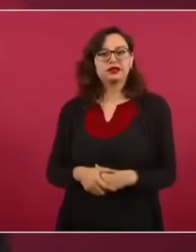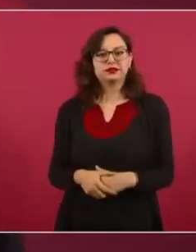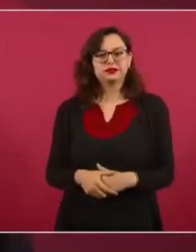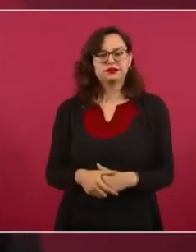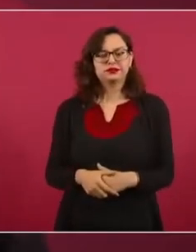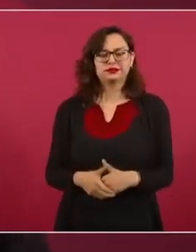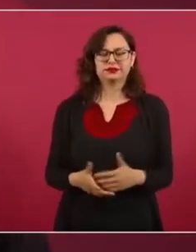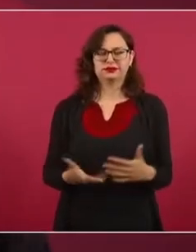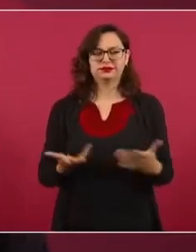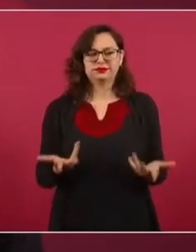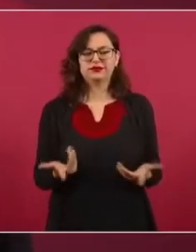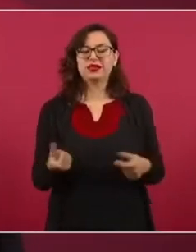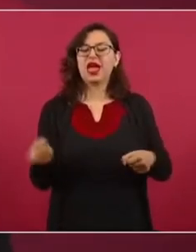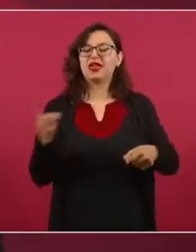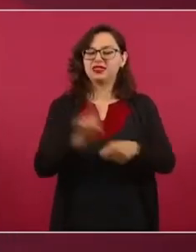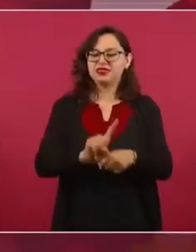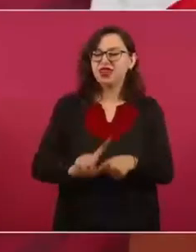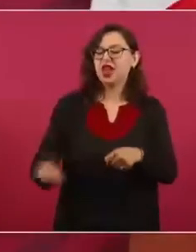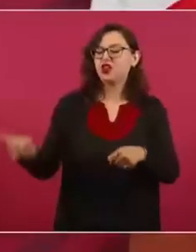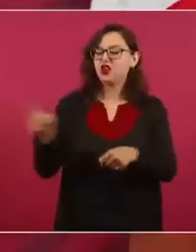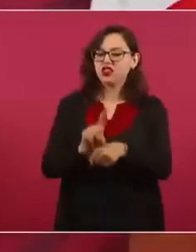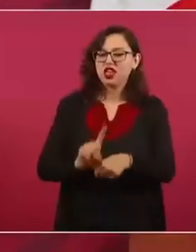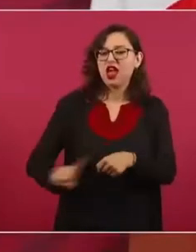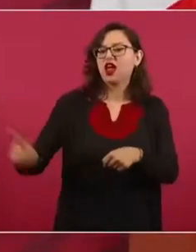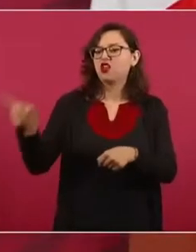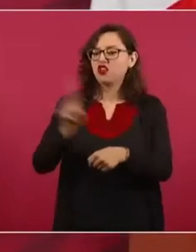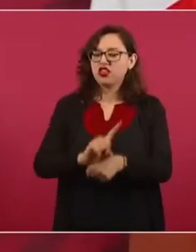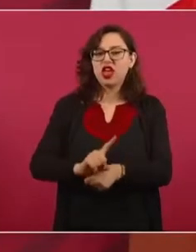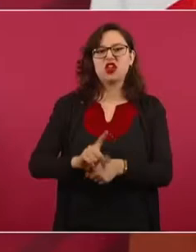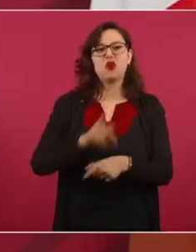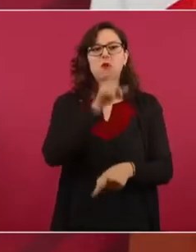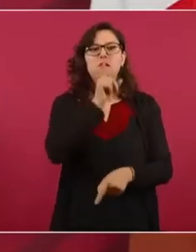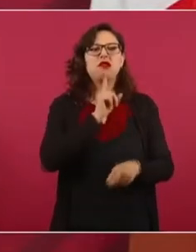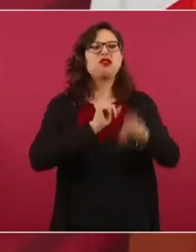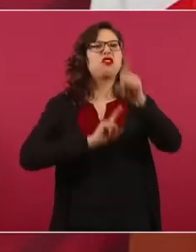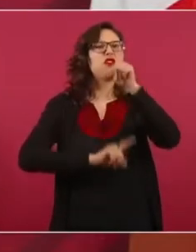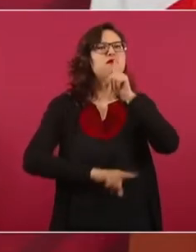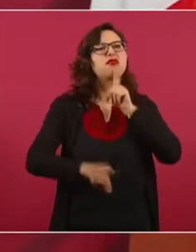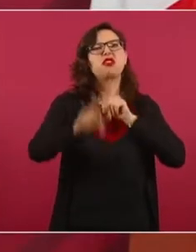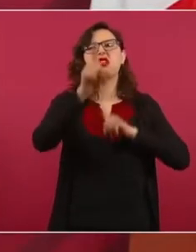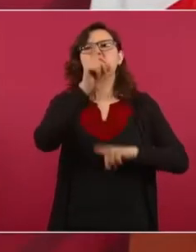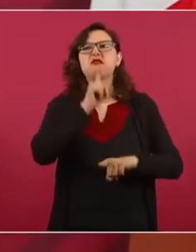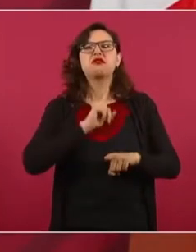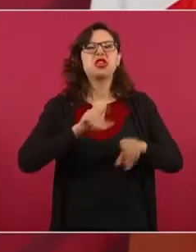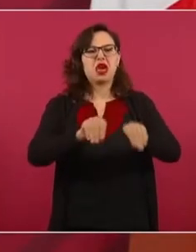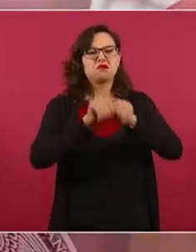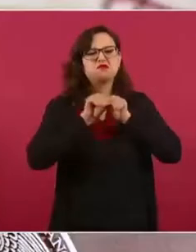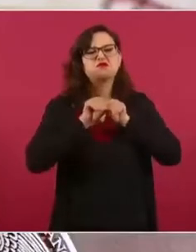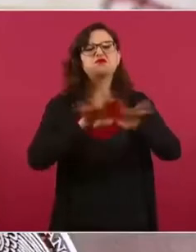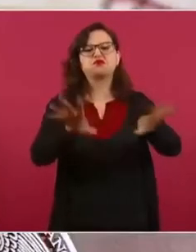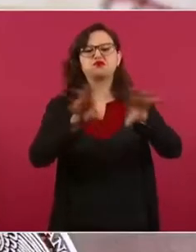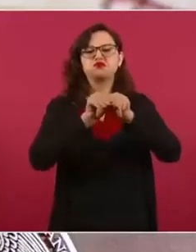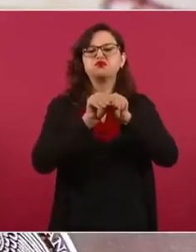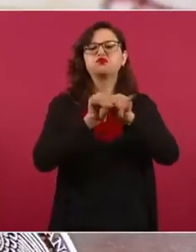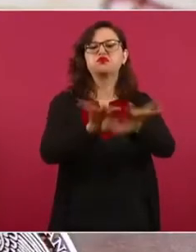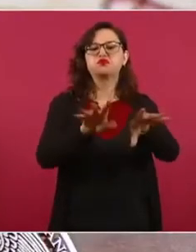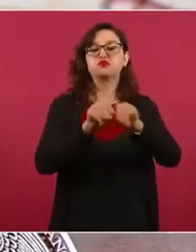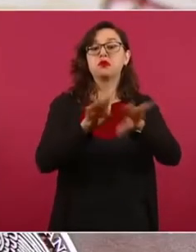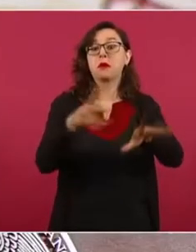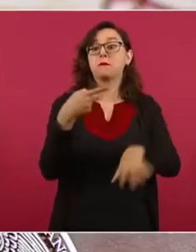Maya, pero se calla sobre la verdadera devastación ambiental en la península de Yucatán.